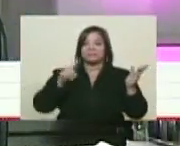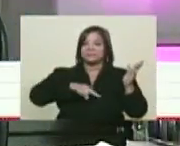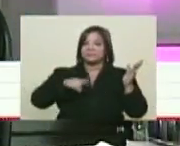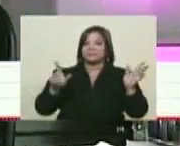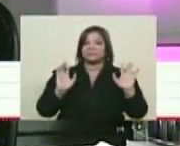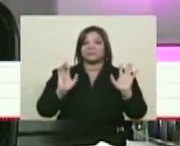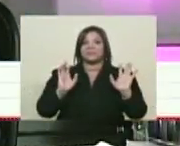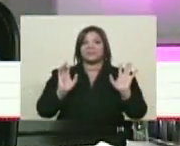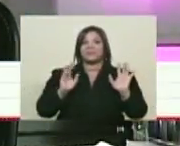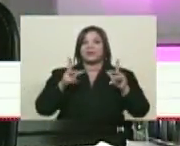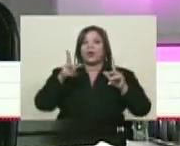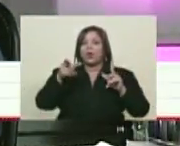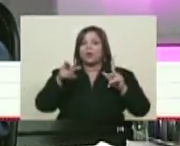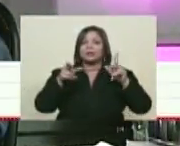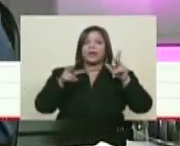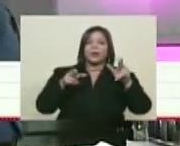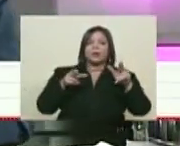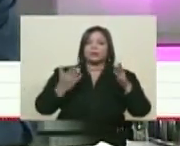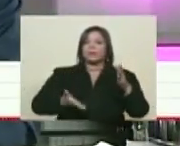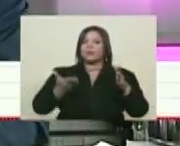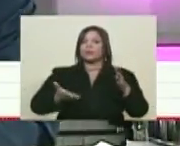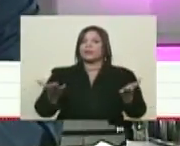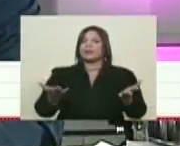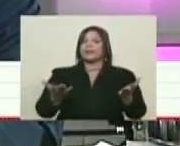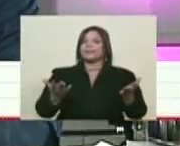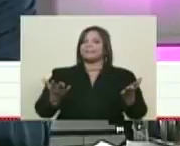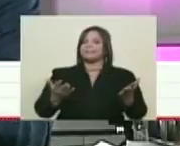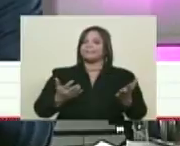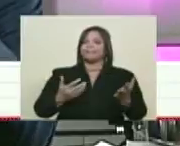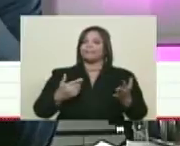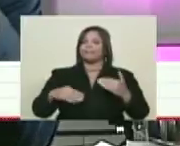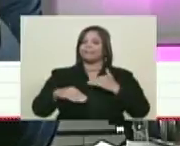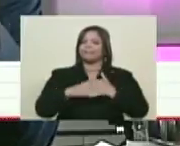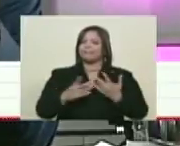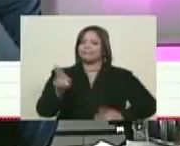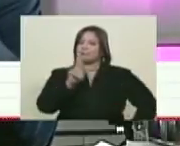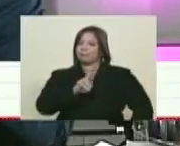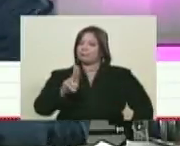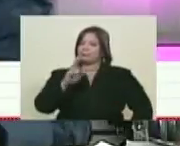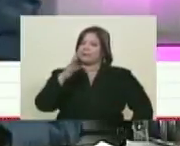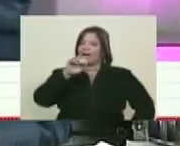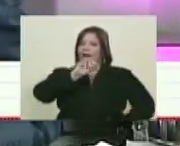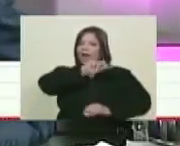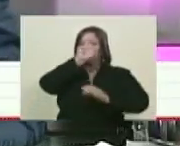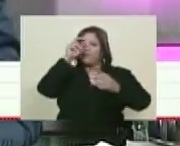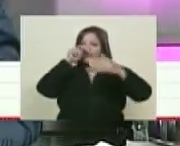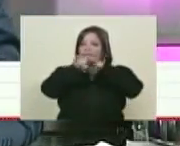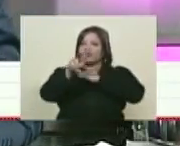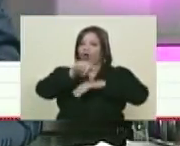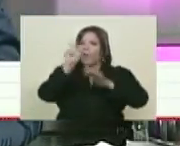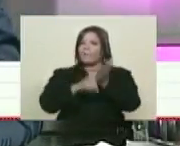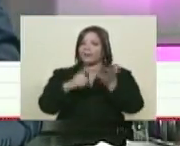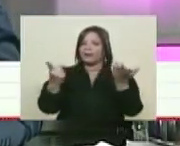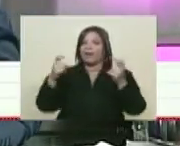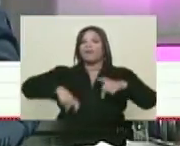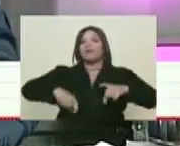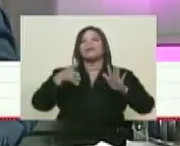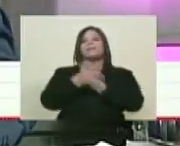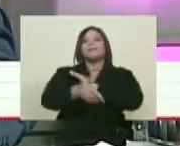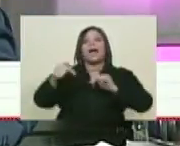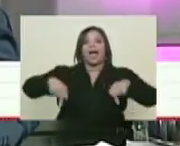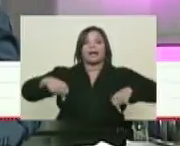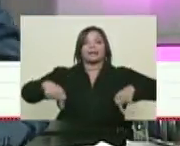entrevista, porque si se cortan algunas cosas que son esenciales, el usuario no tiene la visión completa. Pero bueno, eso está pasando en este momento en